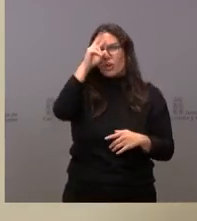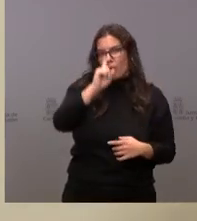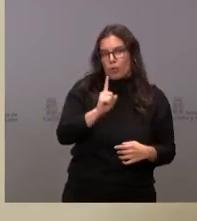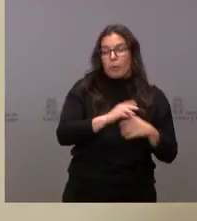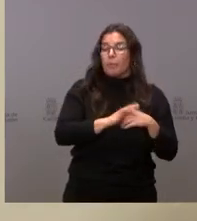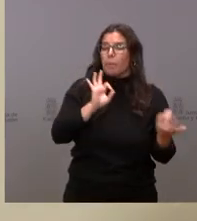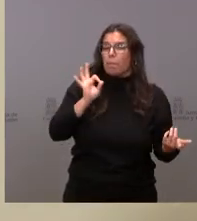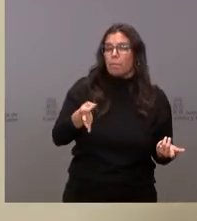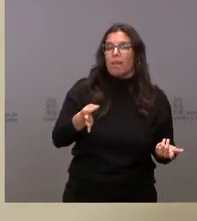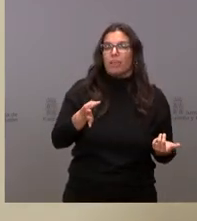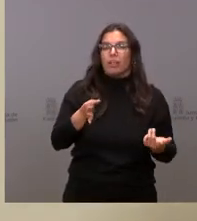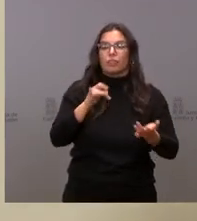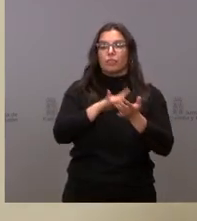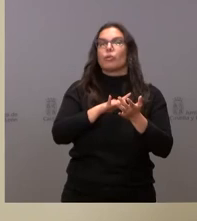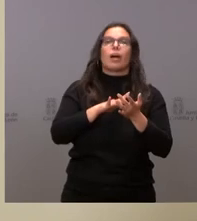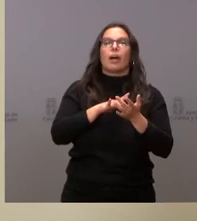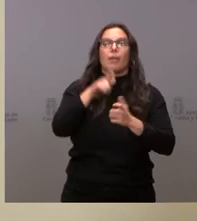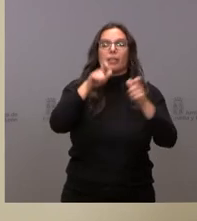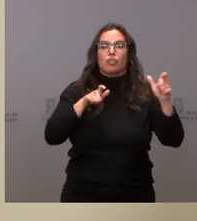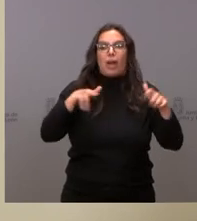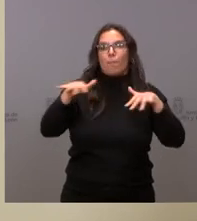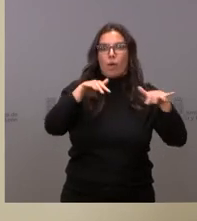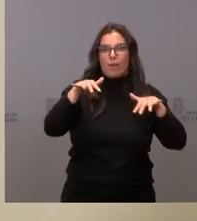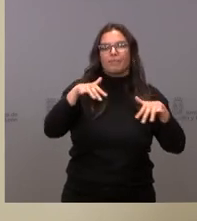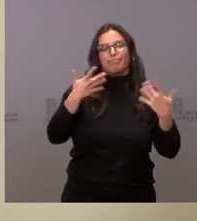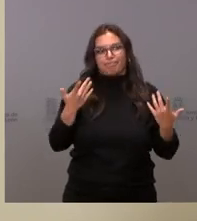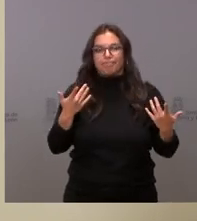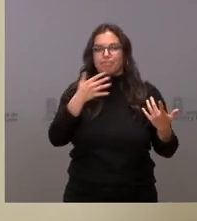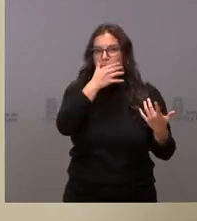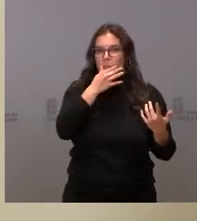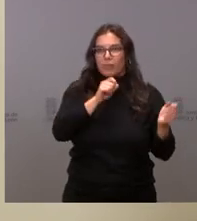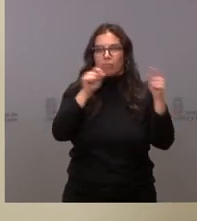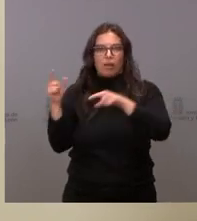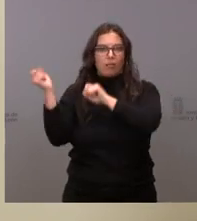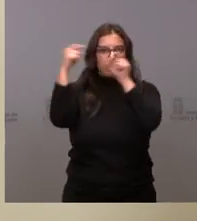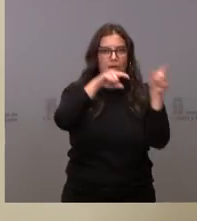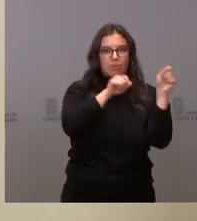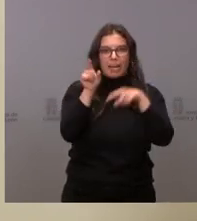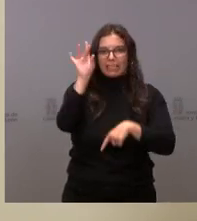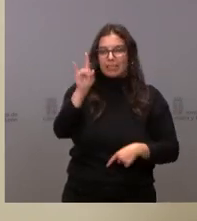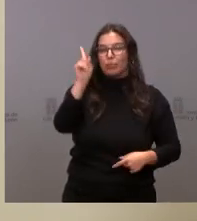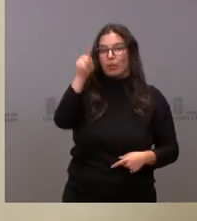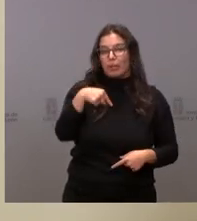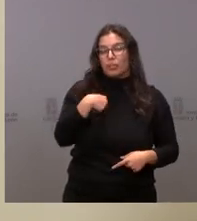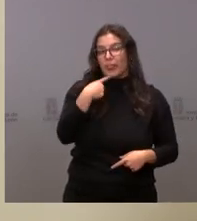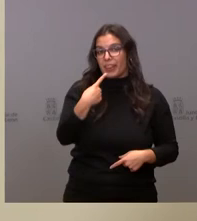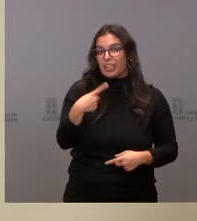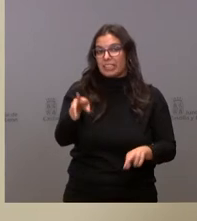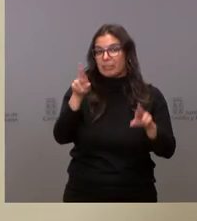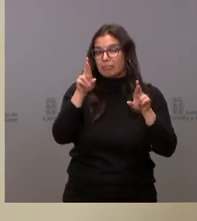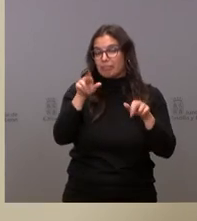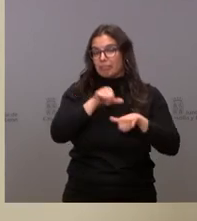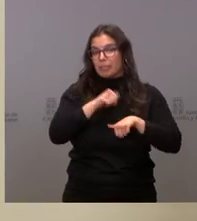que hay un movimiento poblacional y yo también he de decirles que espero ver cómo se